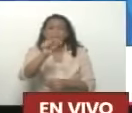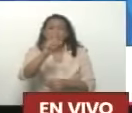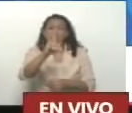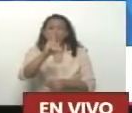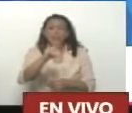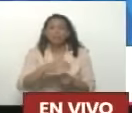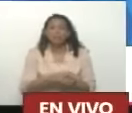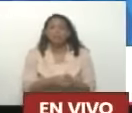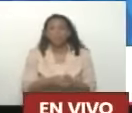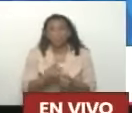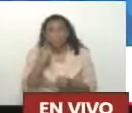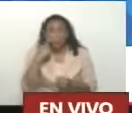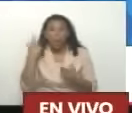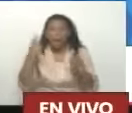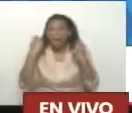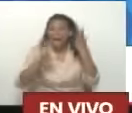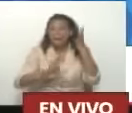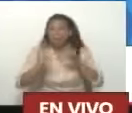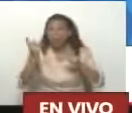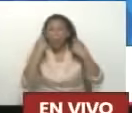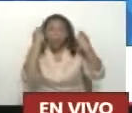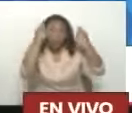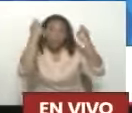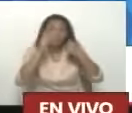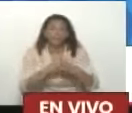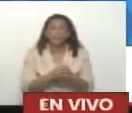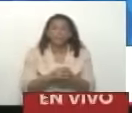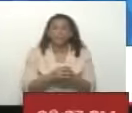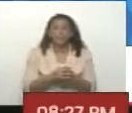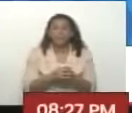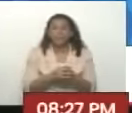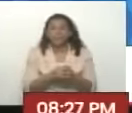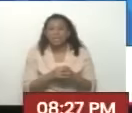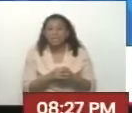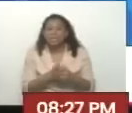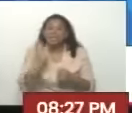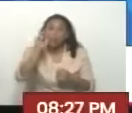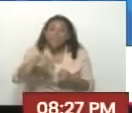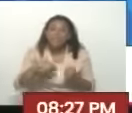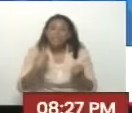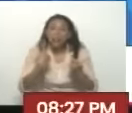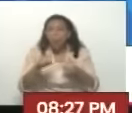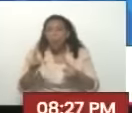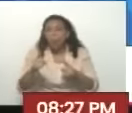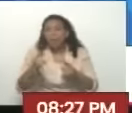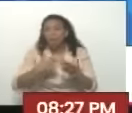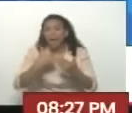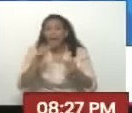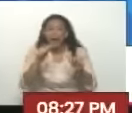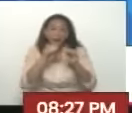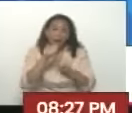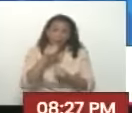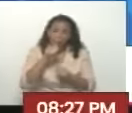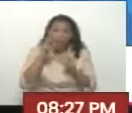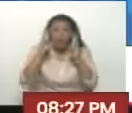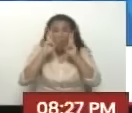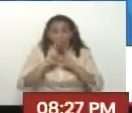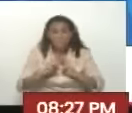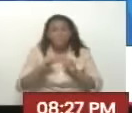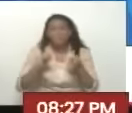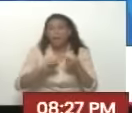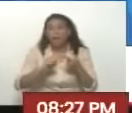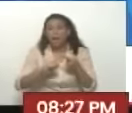Hice campaña Dentro de mi comunidad Y también estaba El agua Y